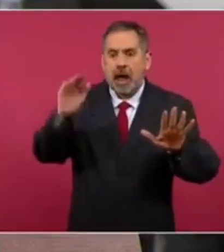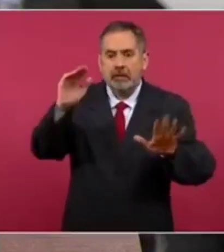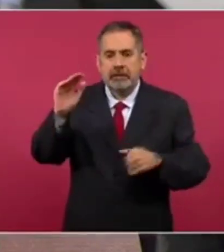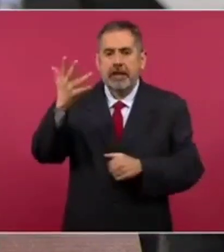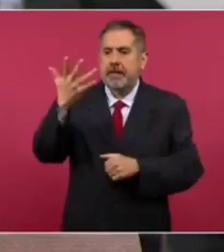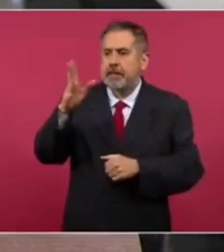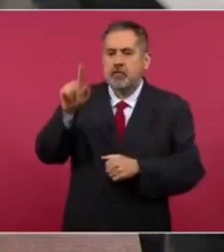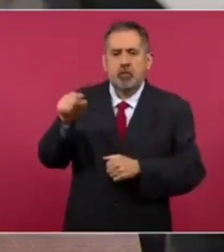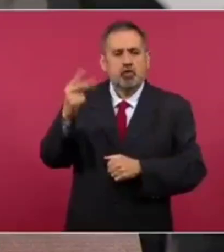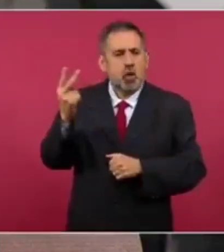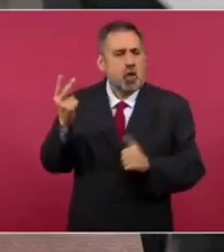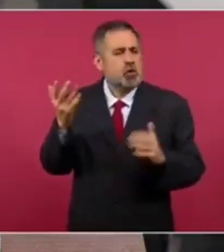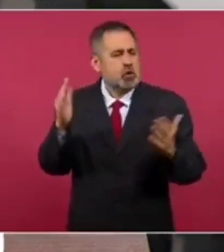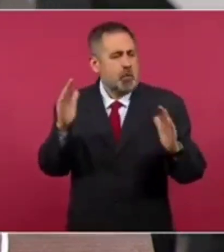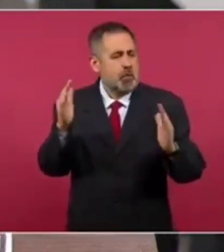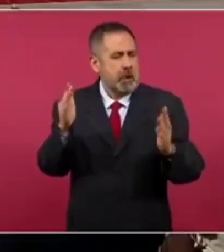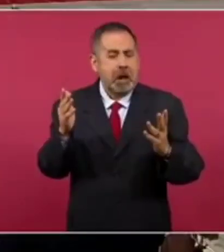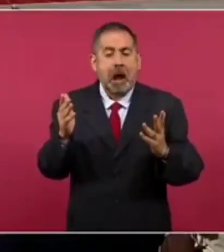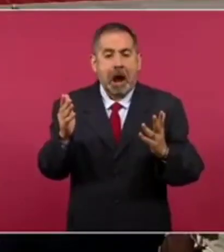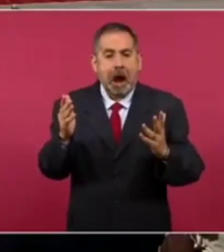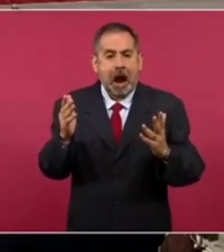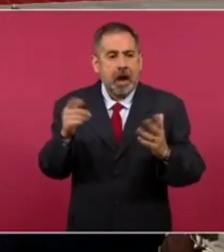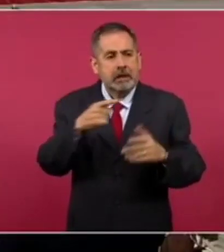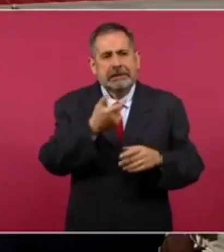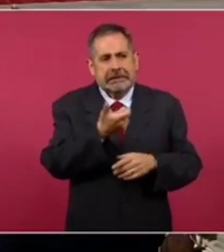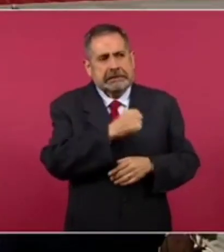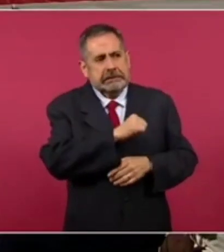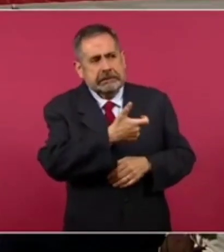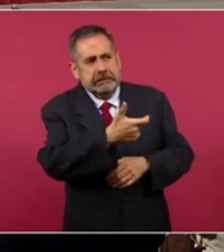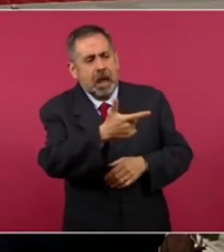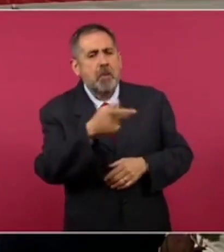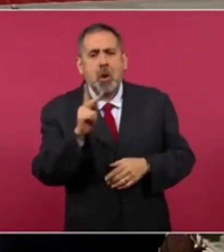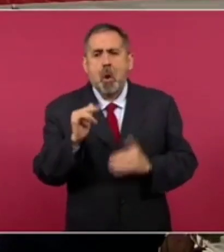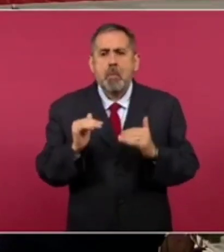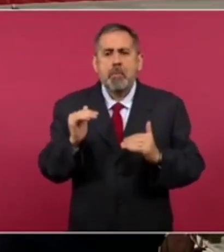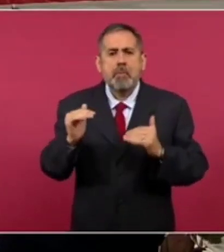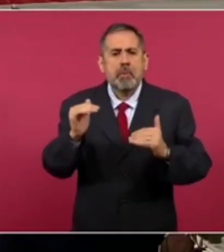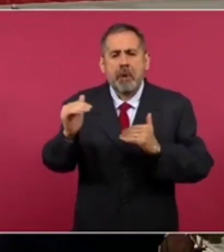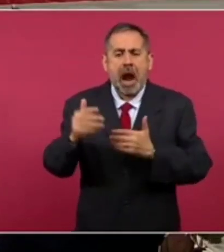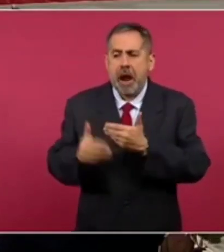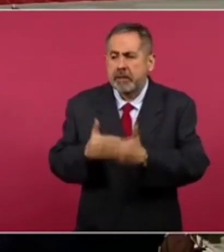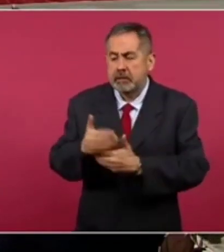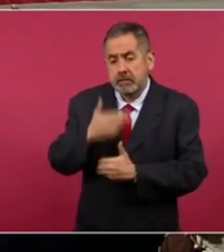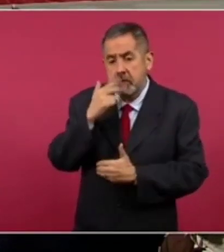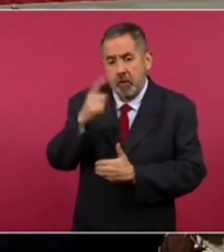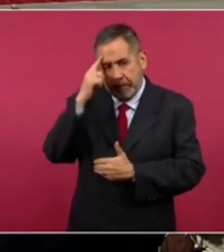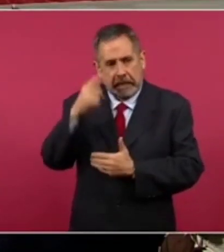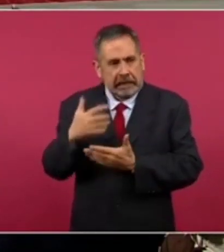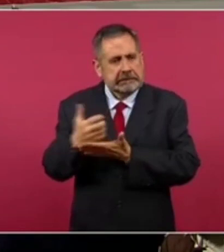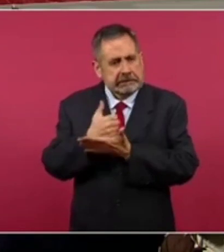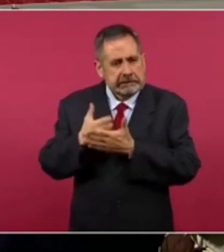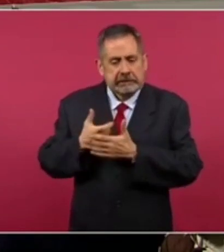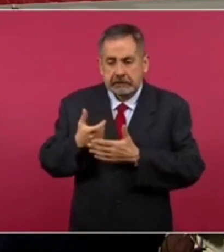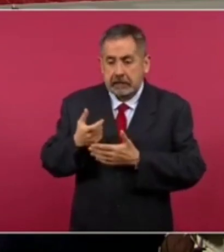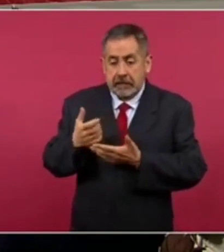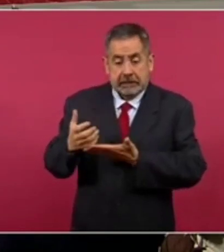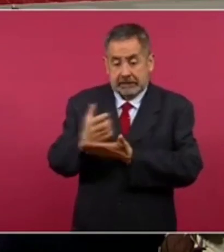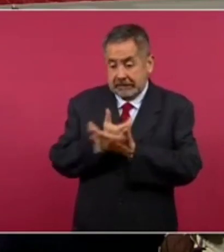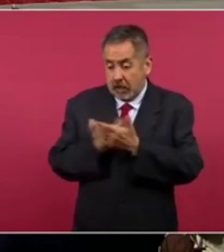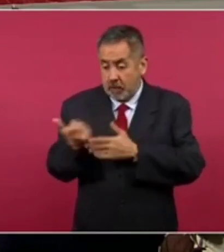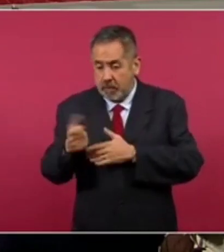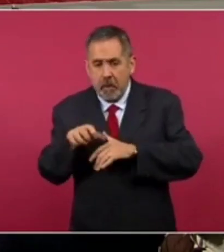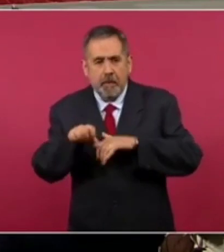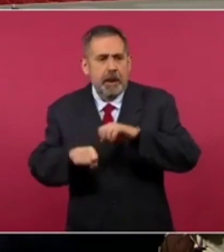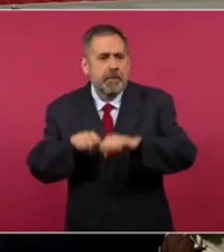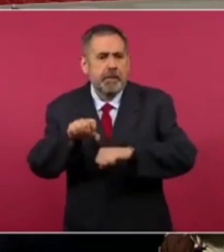.2. Ello, a pesar de la inflación, hemos venido avanzando en la recuperación del salario